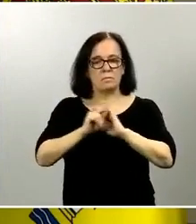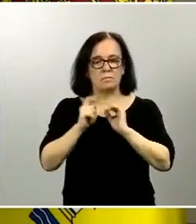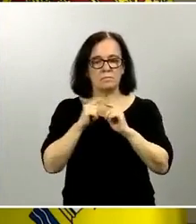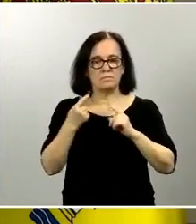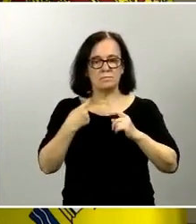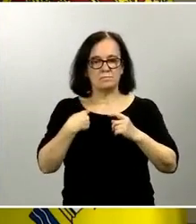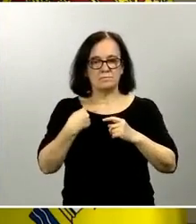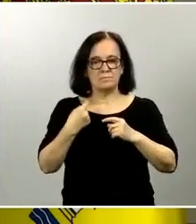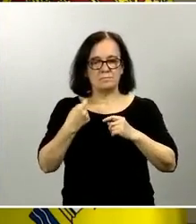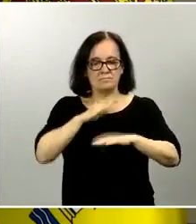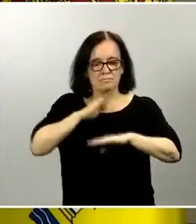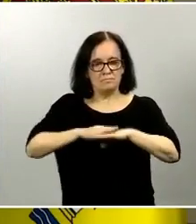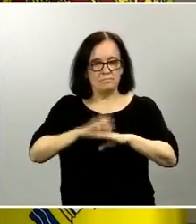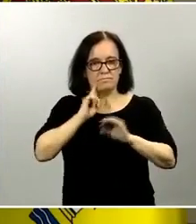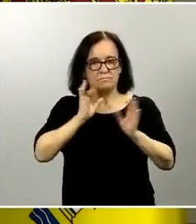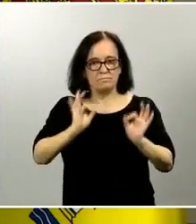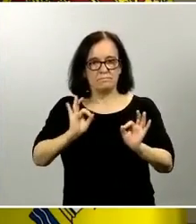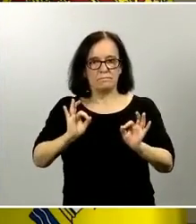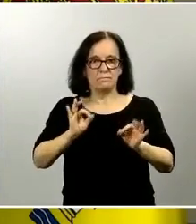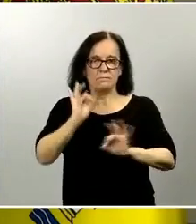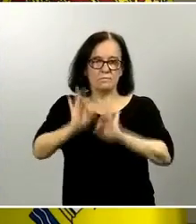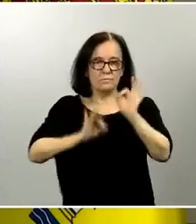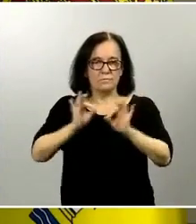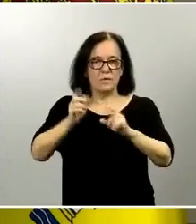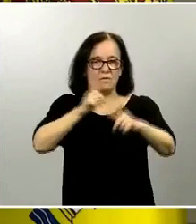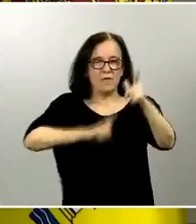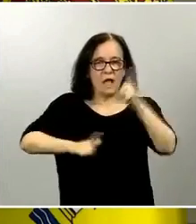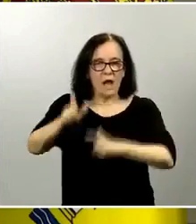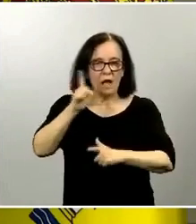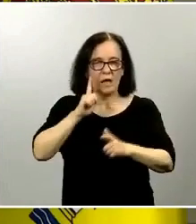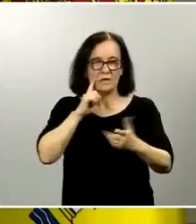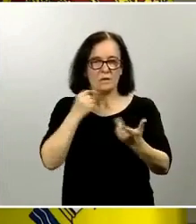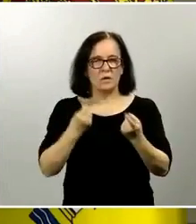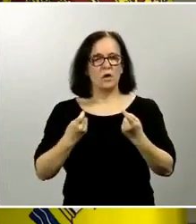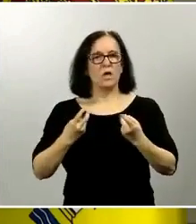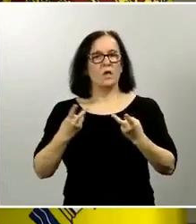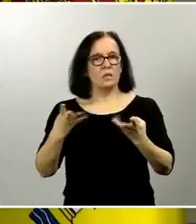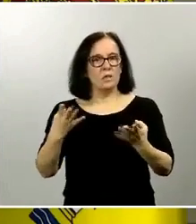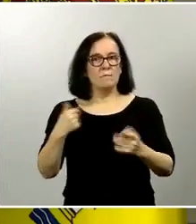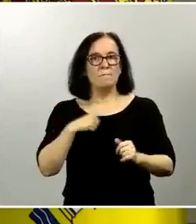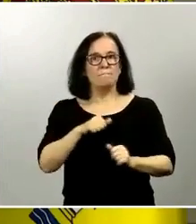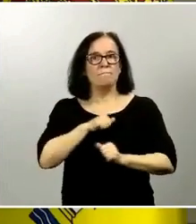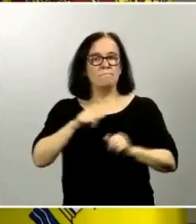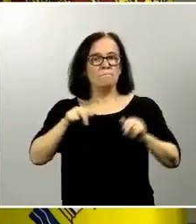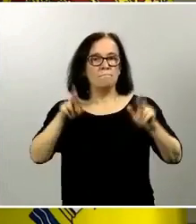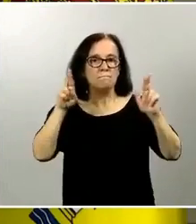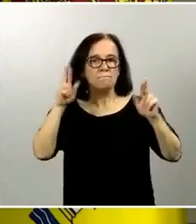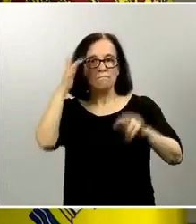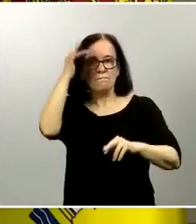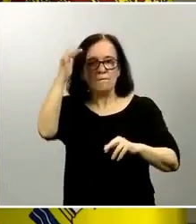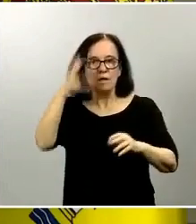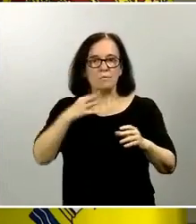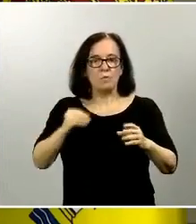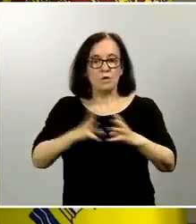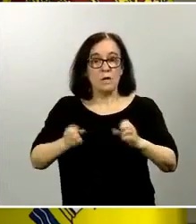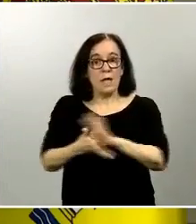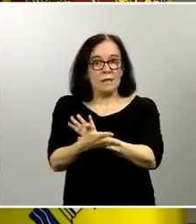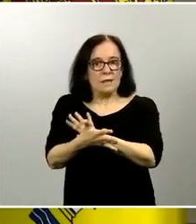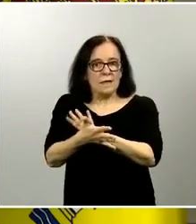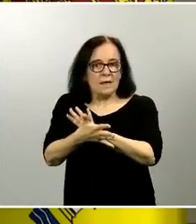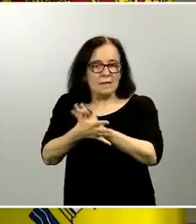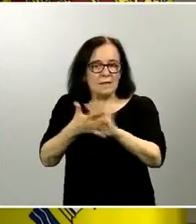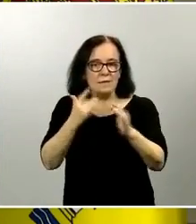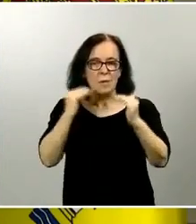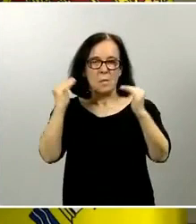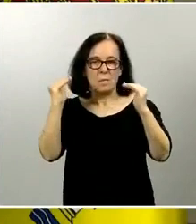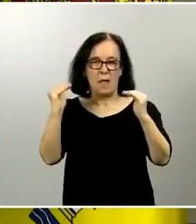de minimizar los viajes estamos ya en cifras esperanzadoras con muchas ganas de que se acelere este descenso